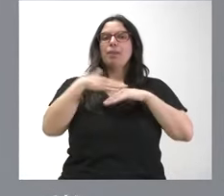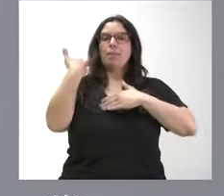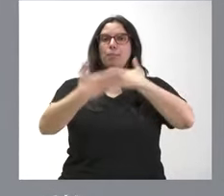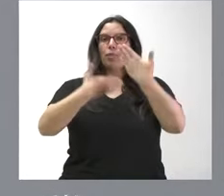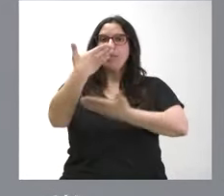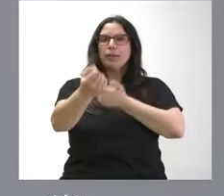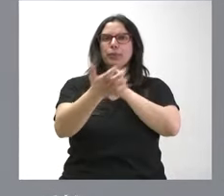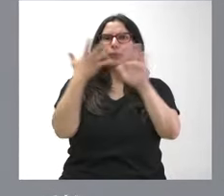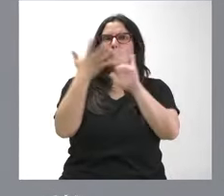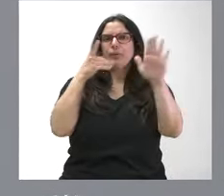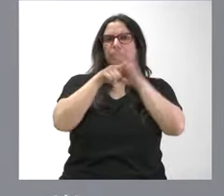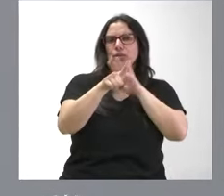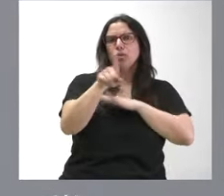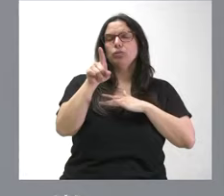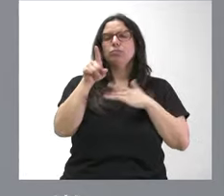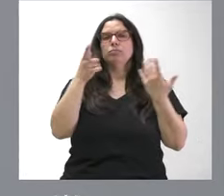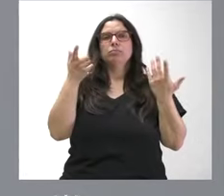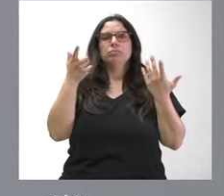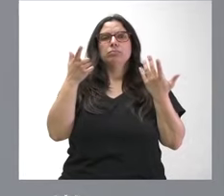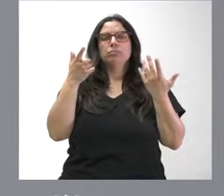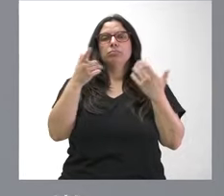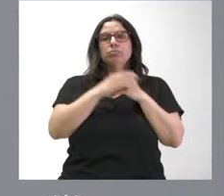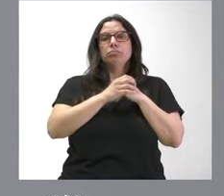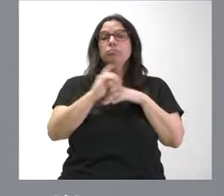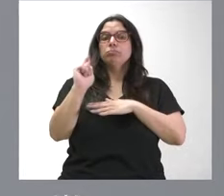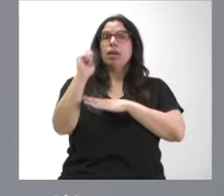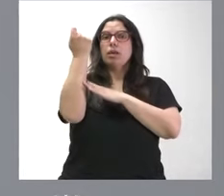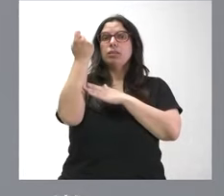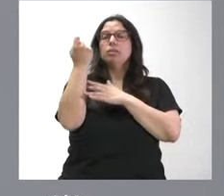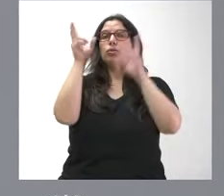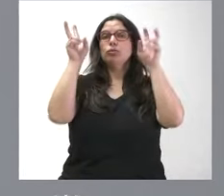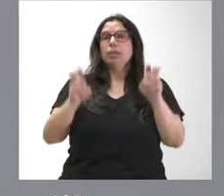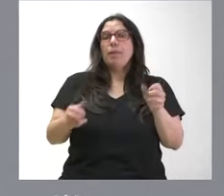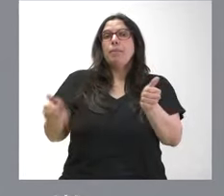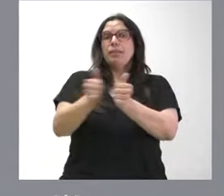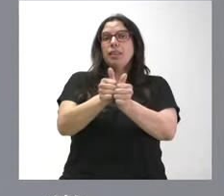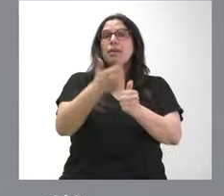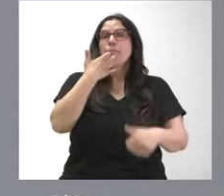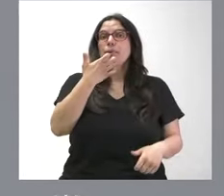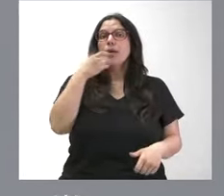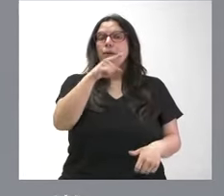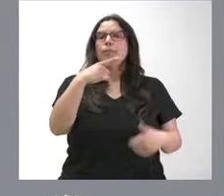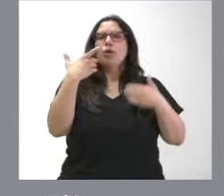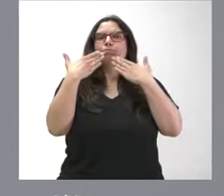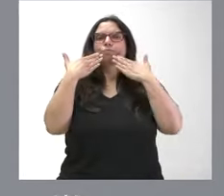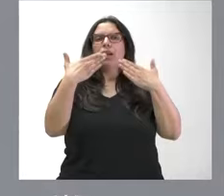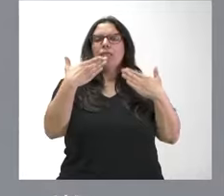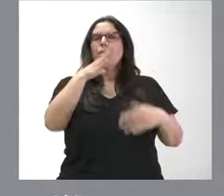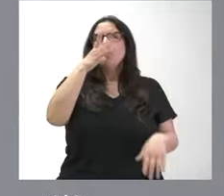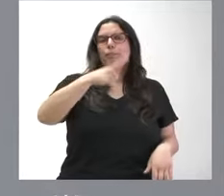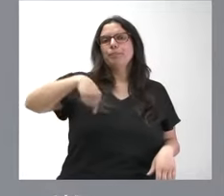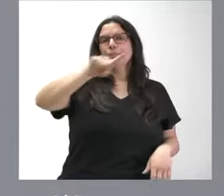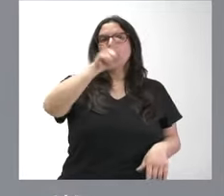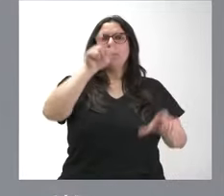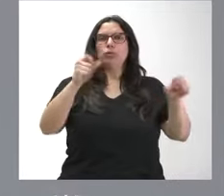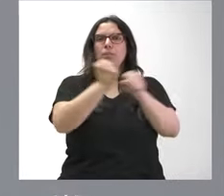en la tramitación de los servicios sociales. El éxito en materia de dependencia en gran parte tiene que ver con el compromiso de los